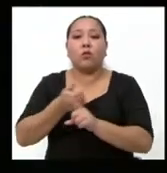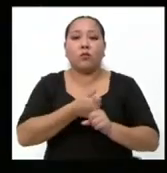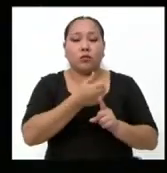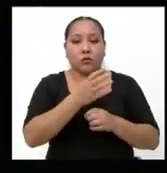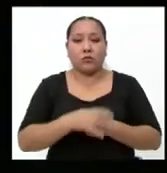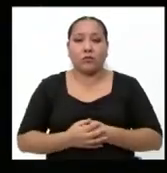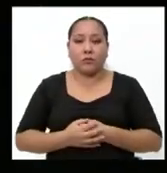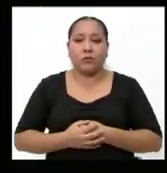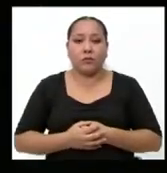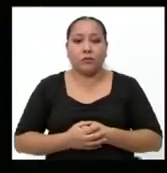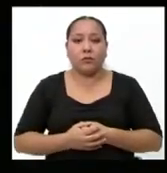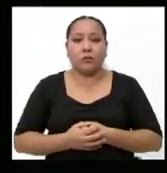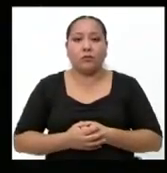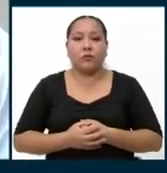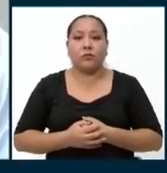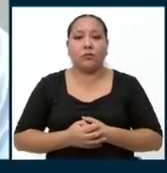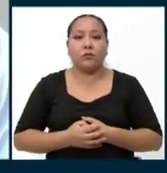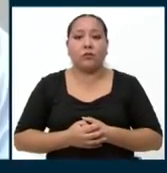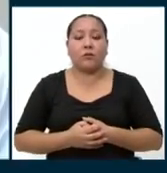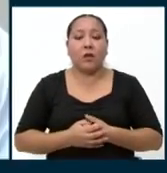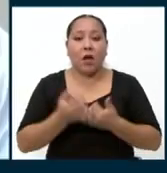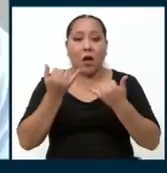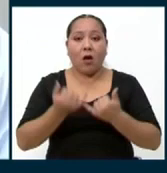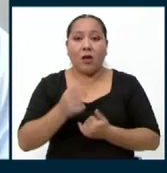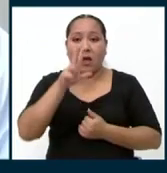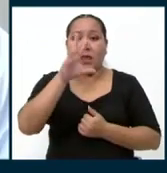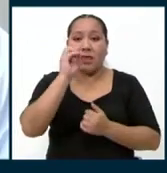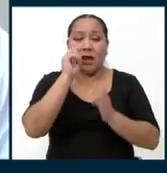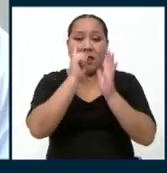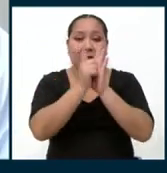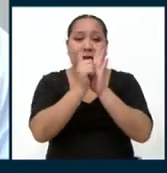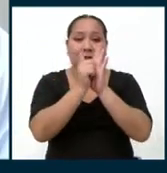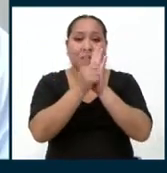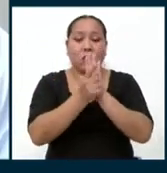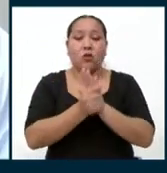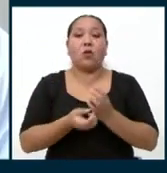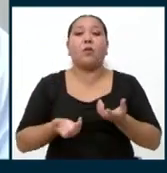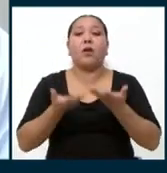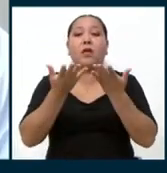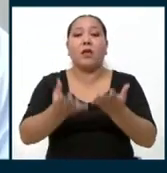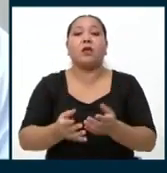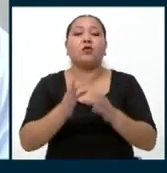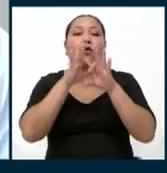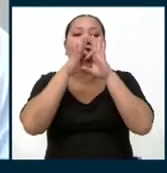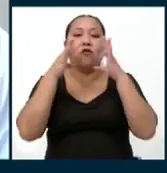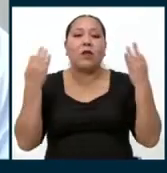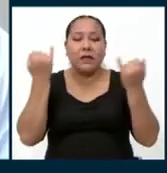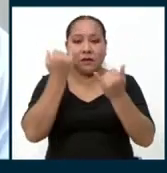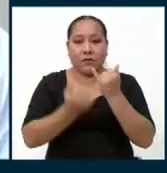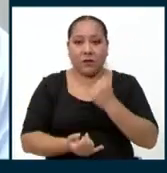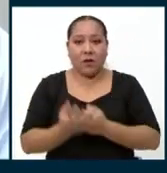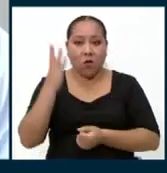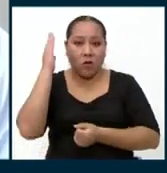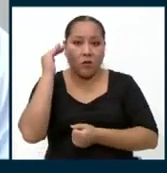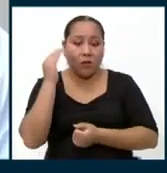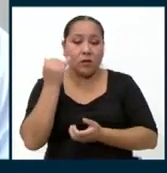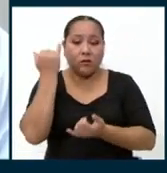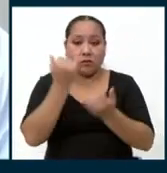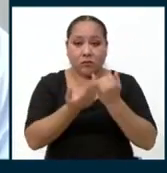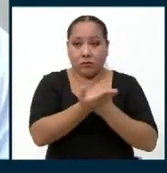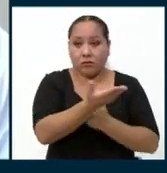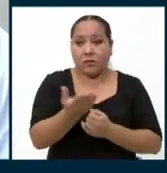Tiempo cumplido y ahora los candidatos tendrán 30 segundos para decir su frase final, para despedirse de la audiencia.